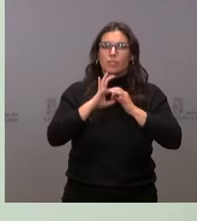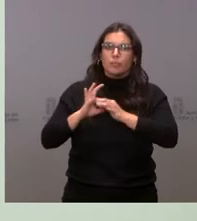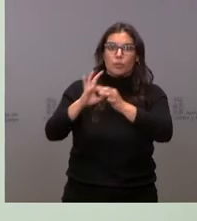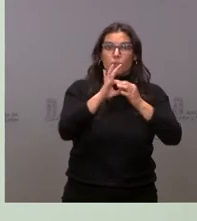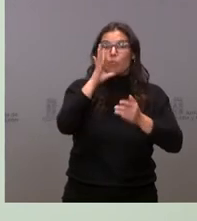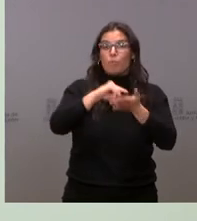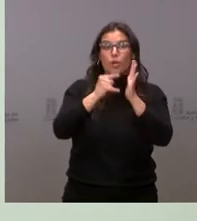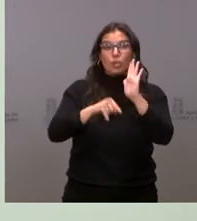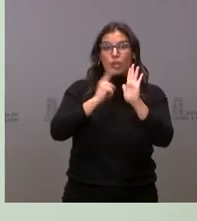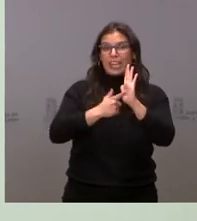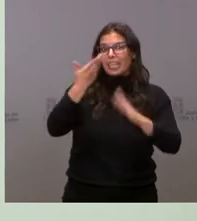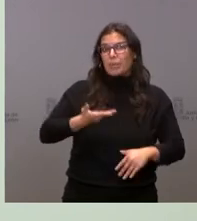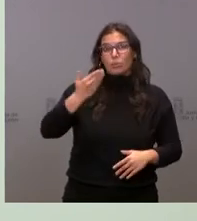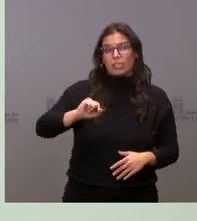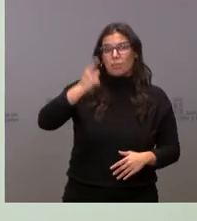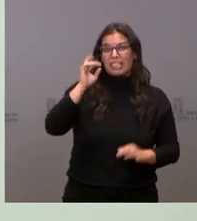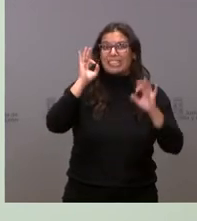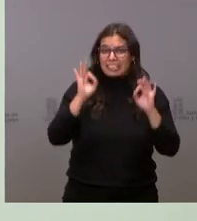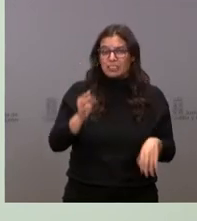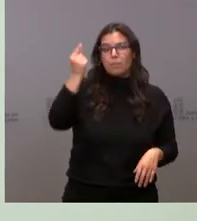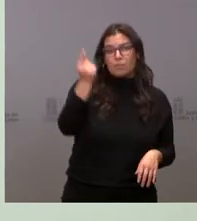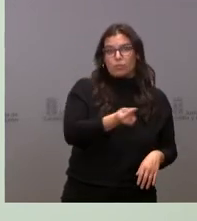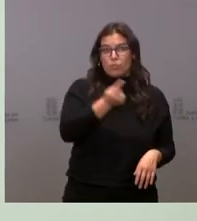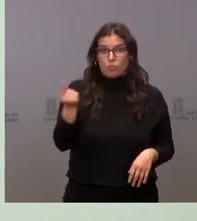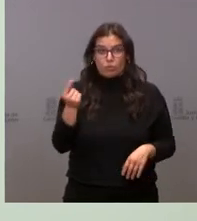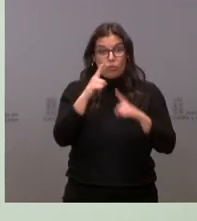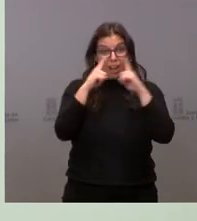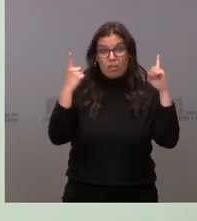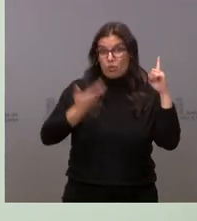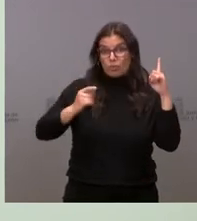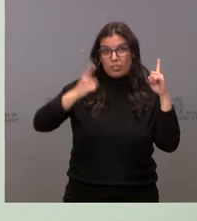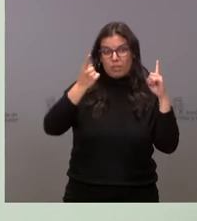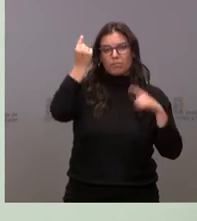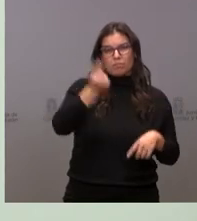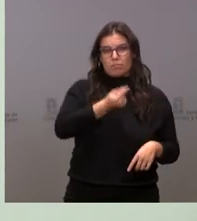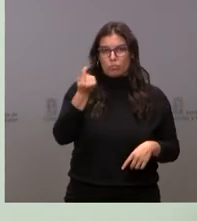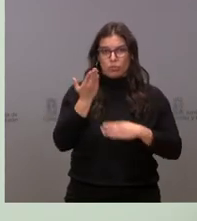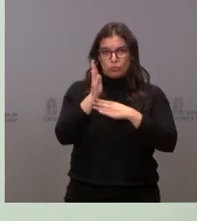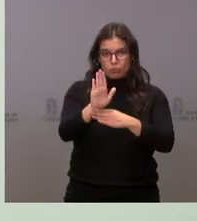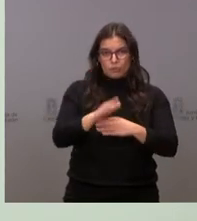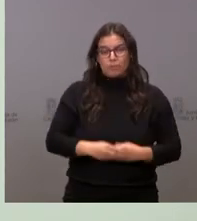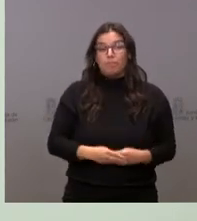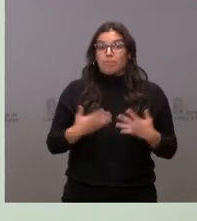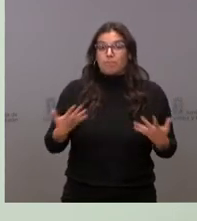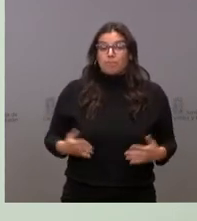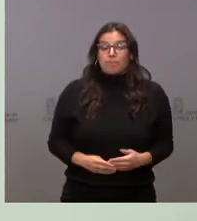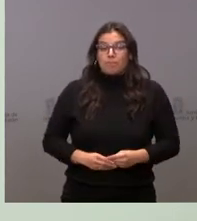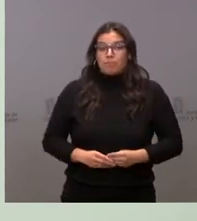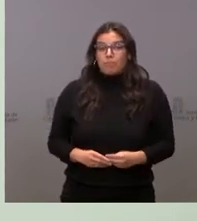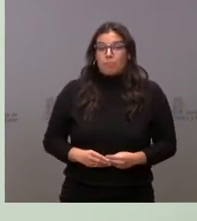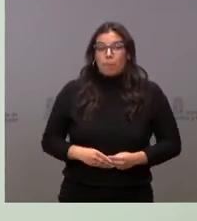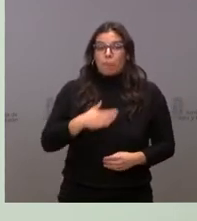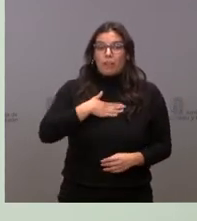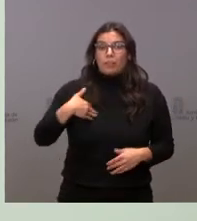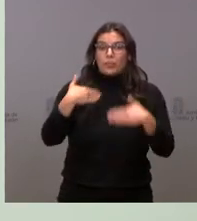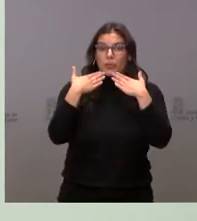importante que tenemos en un año, que es el proyecto de ley de presupuestos. Dicho esto, quiero